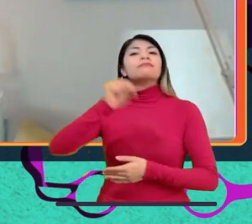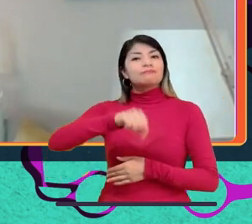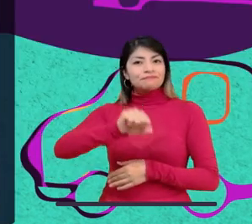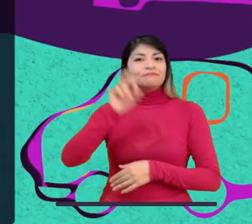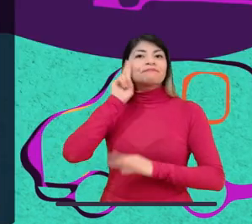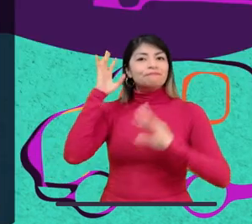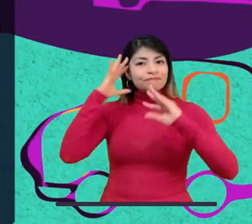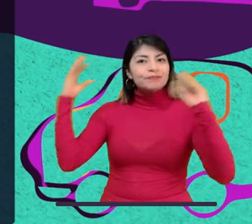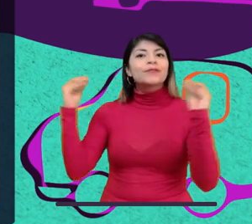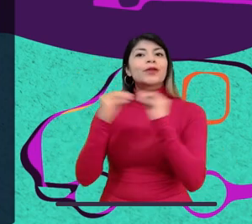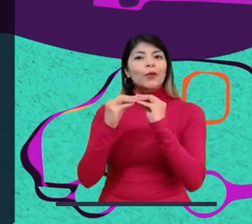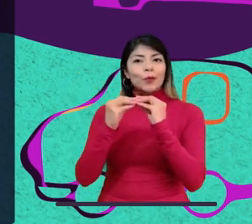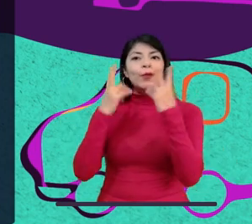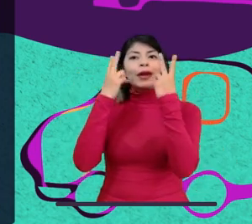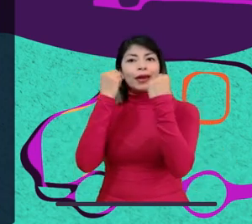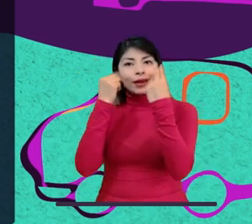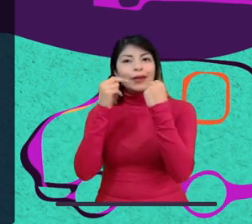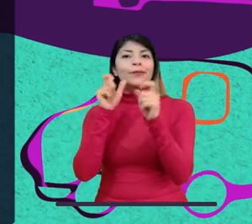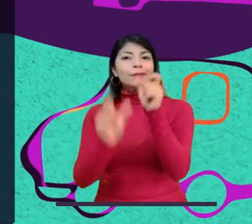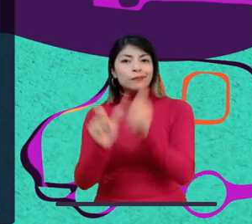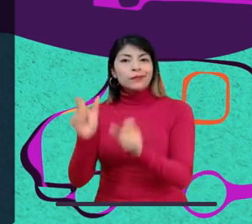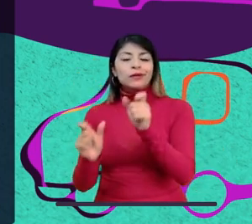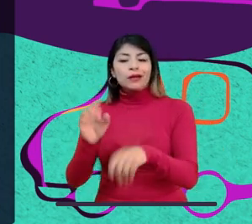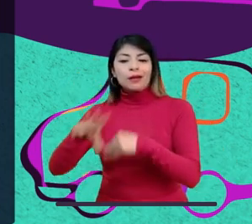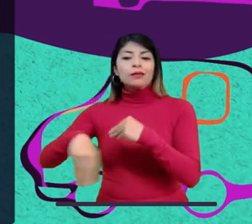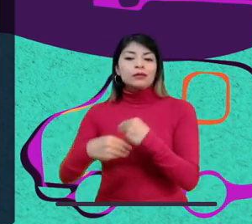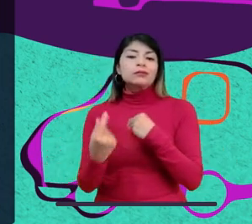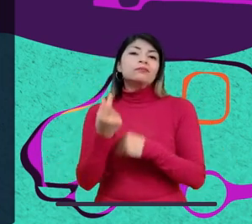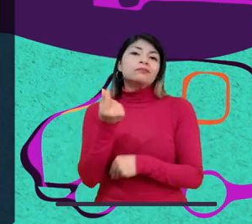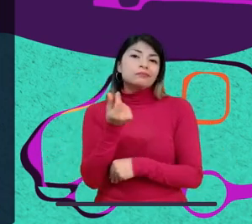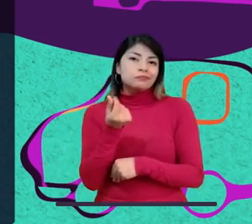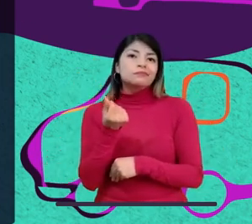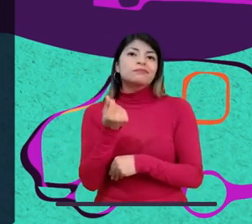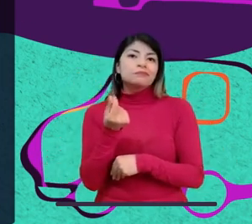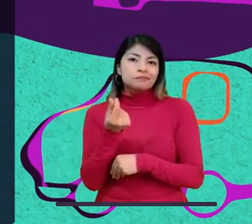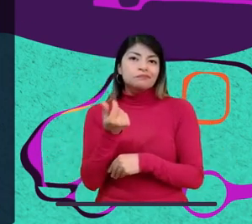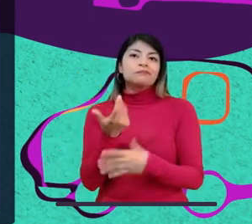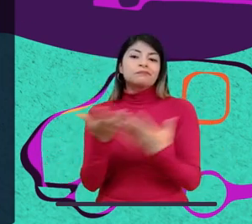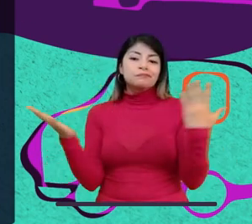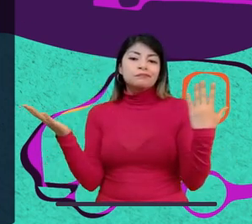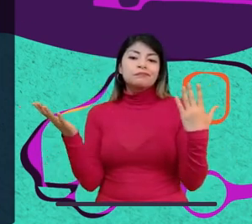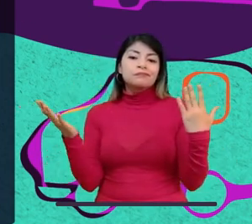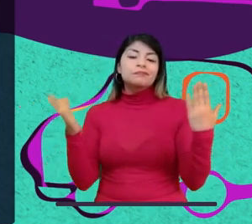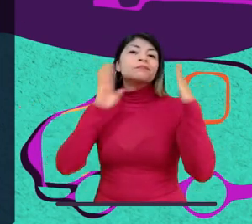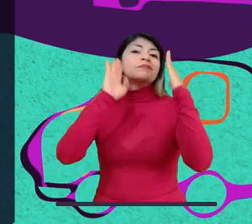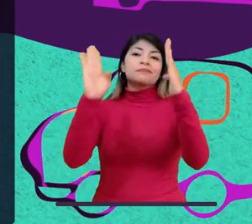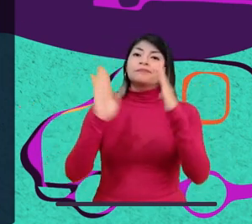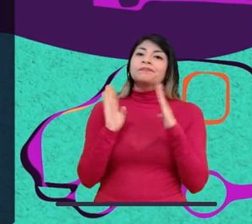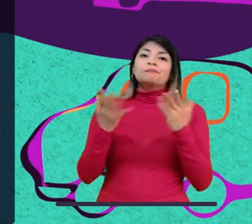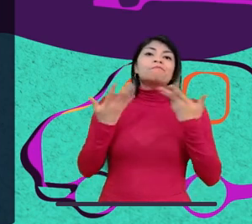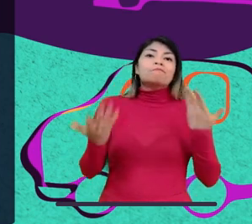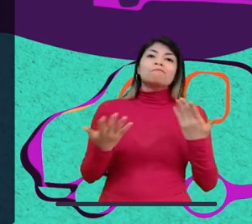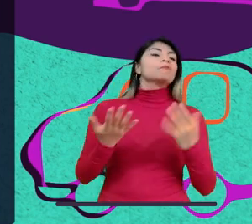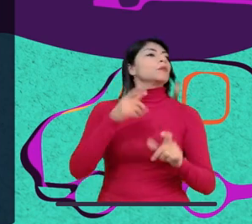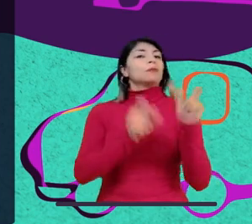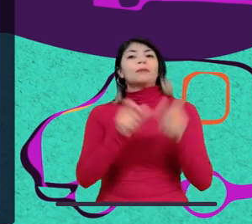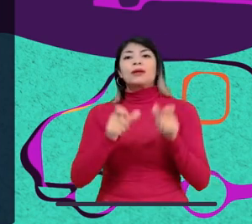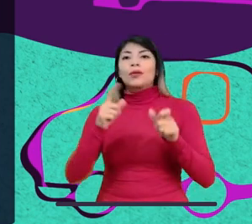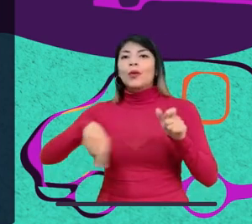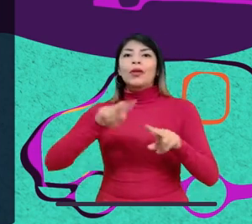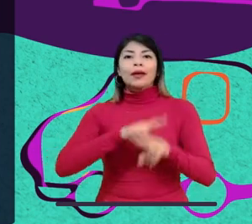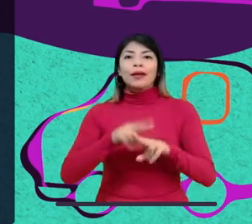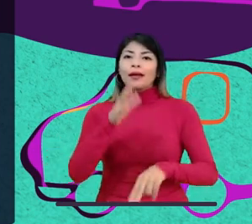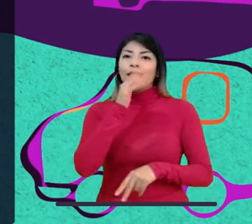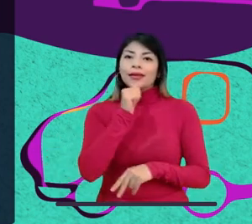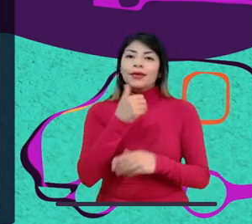dinero. Exacto, concuerdo con Isabel. Se preocupan en la familia, la plata y menos en el bienestar de la